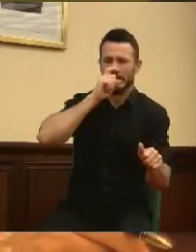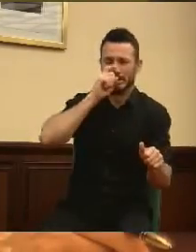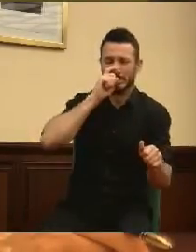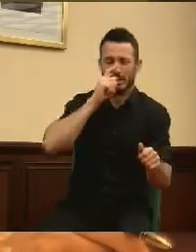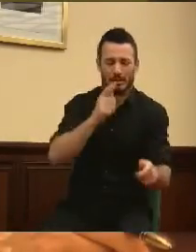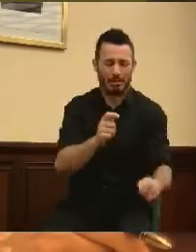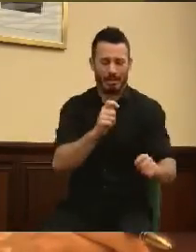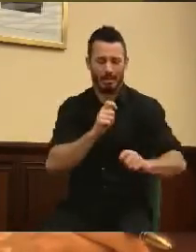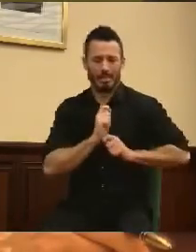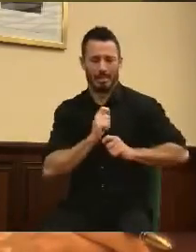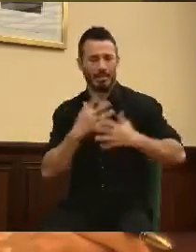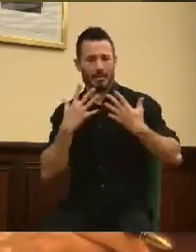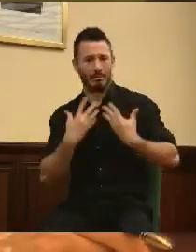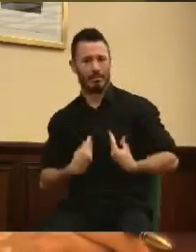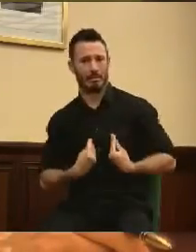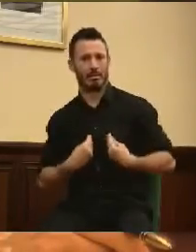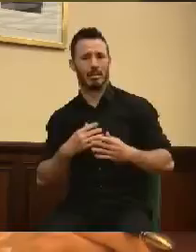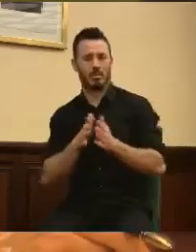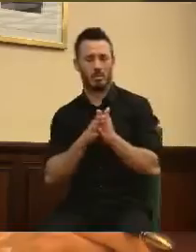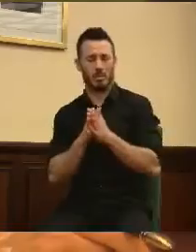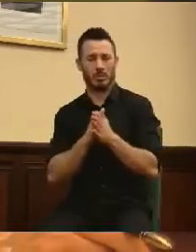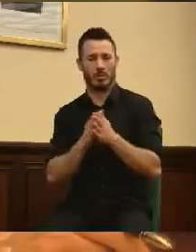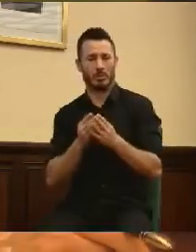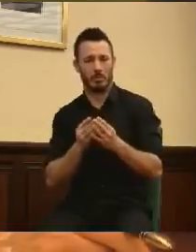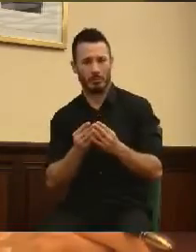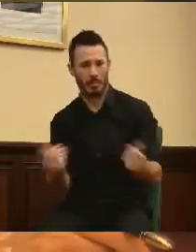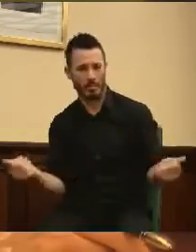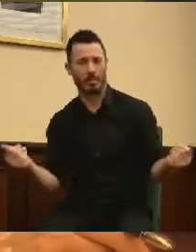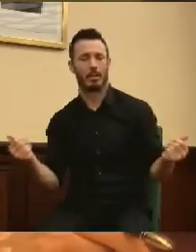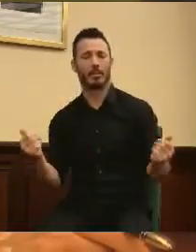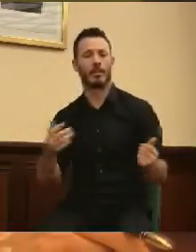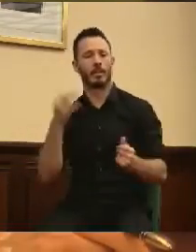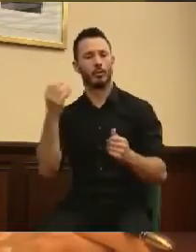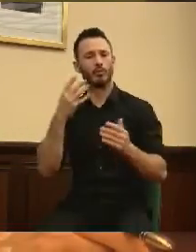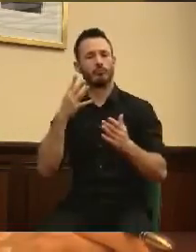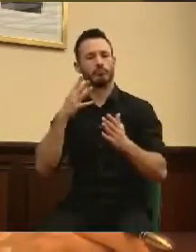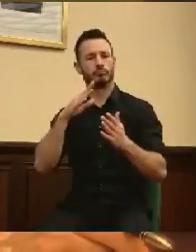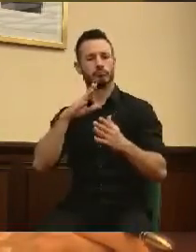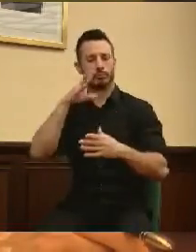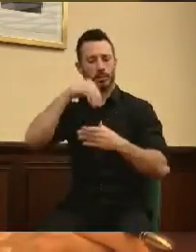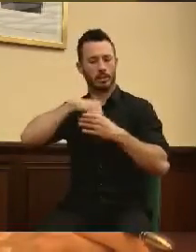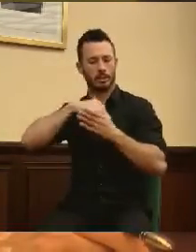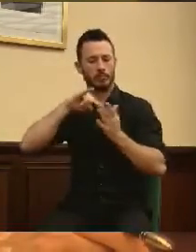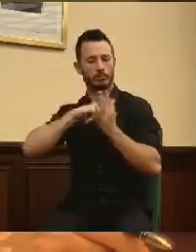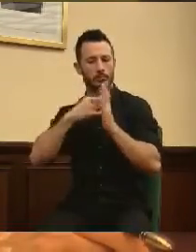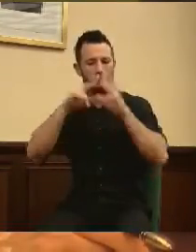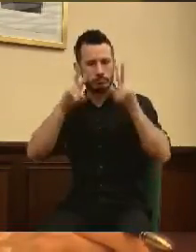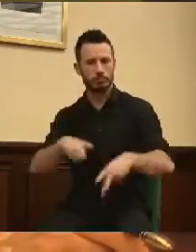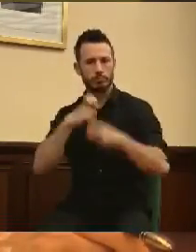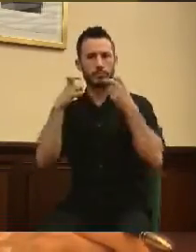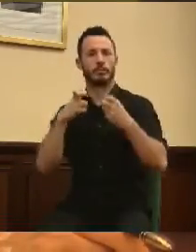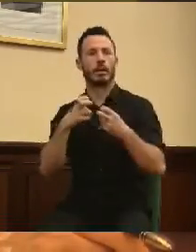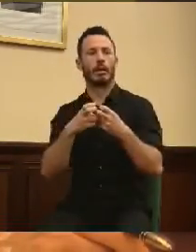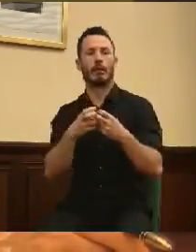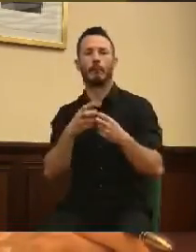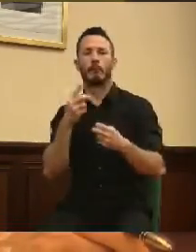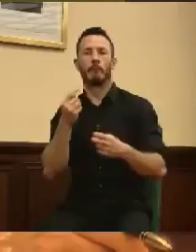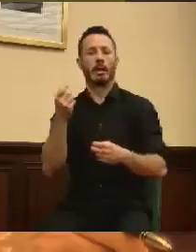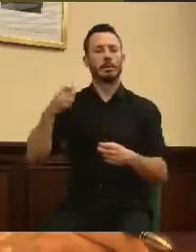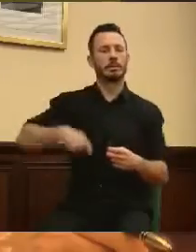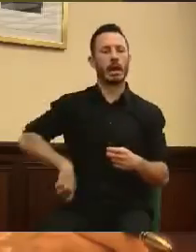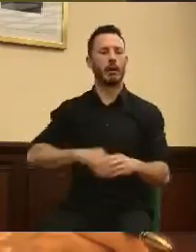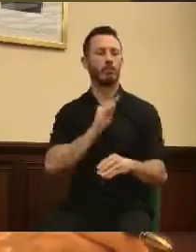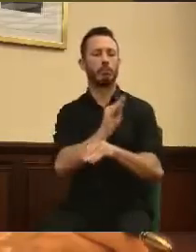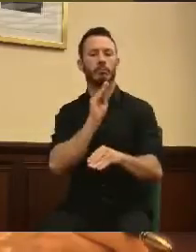plantilla municipal. Acometer un plan de reorganización interna, de eliminación de toda retribución salarial arbitraria, que permita